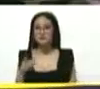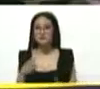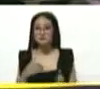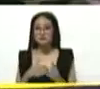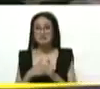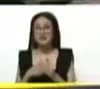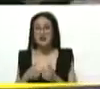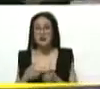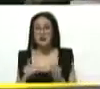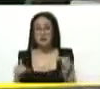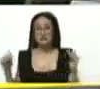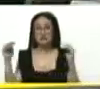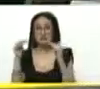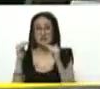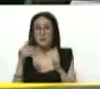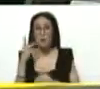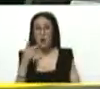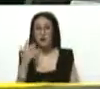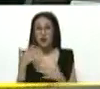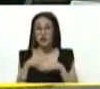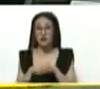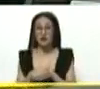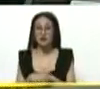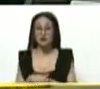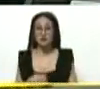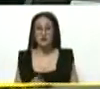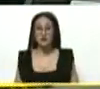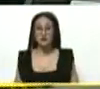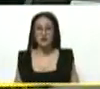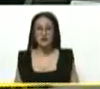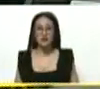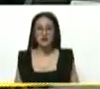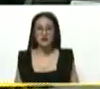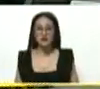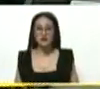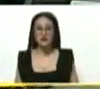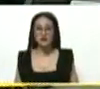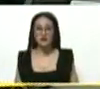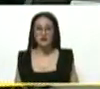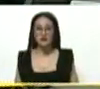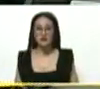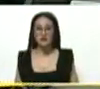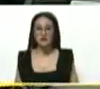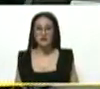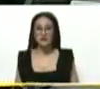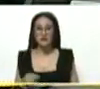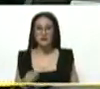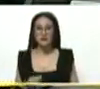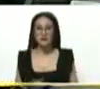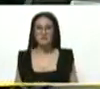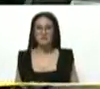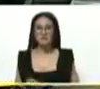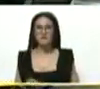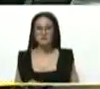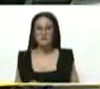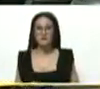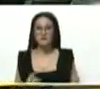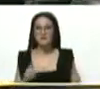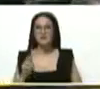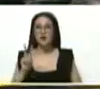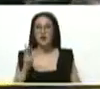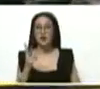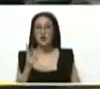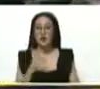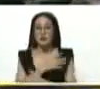integrado. Gobierno, partido, partido, gobierno. Como decía nuestro amado comandante Hugo Chávez, los dos